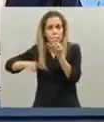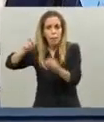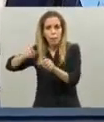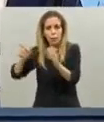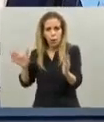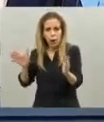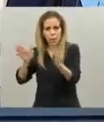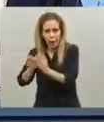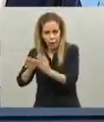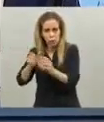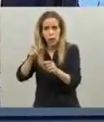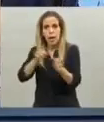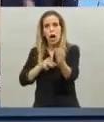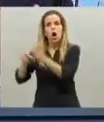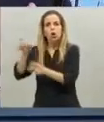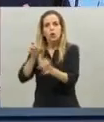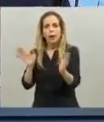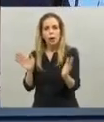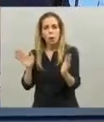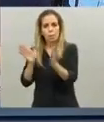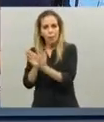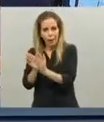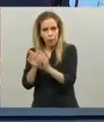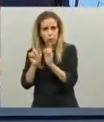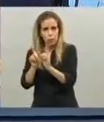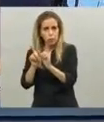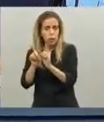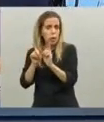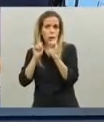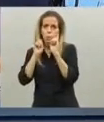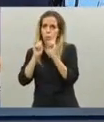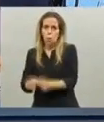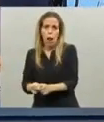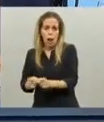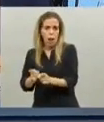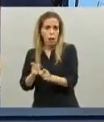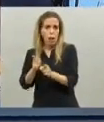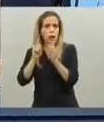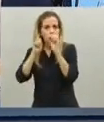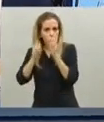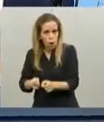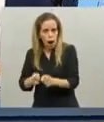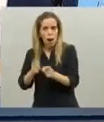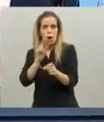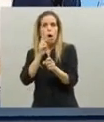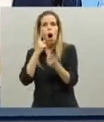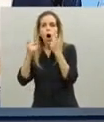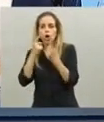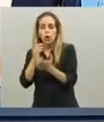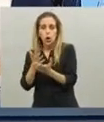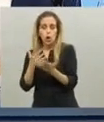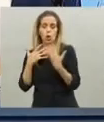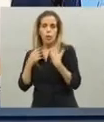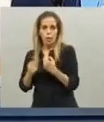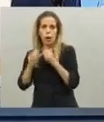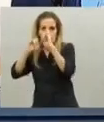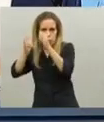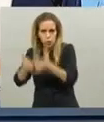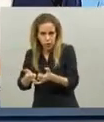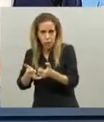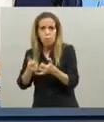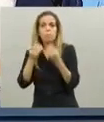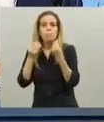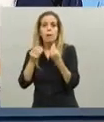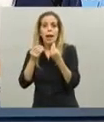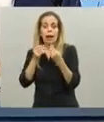y de bajo contagio a la vez vamos a seguir como venimos fuerte barrera sanitaria para que no ingrese el contagio